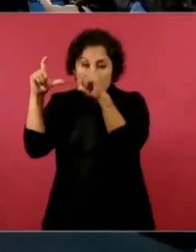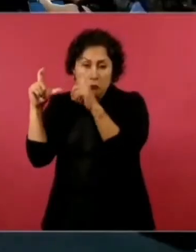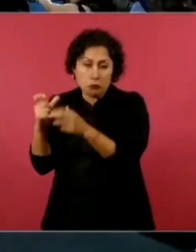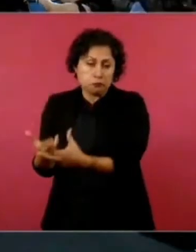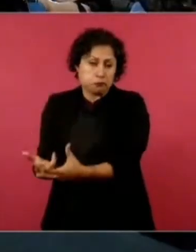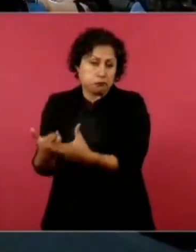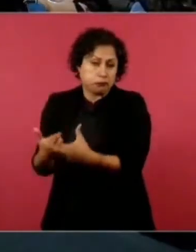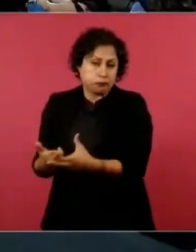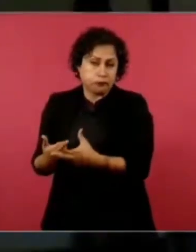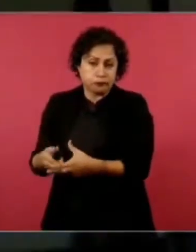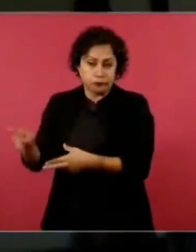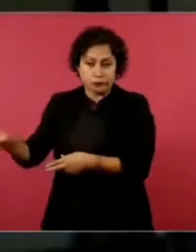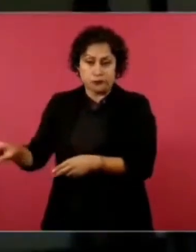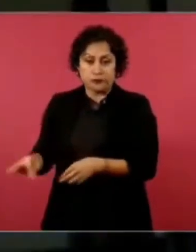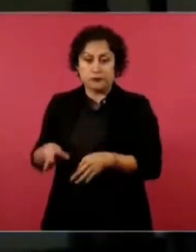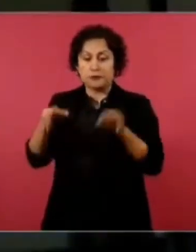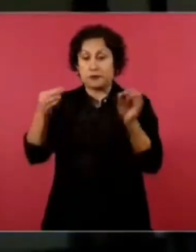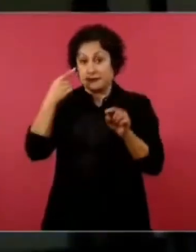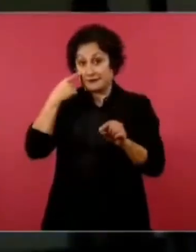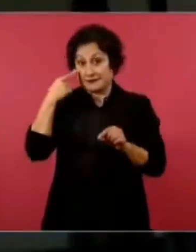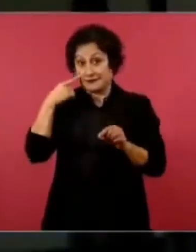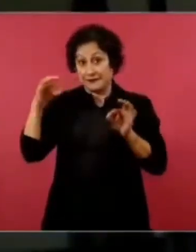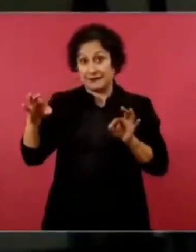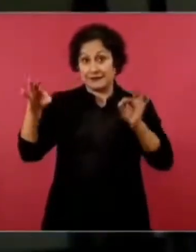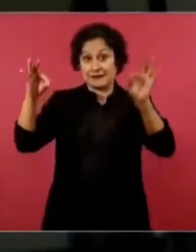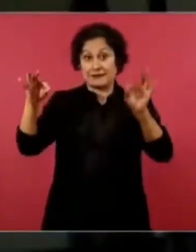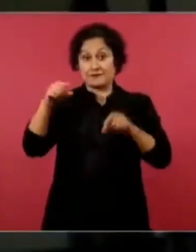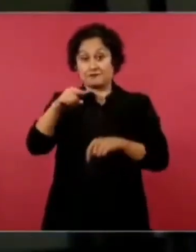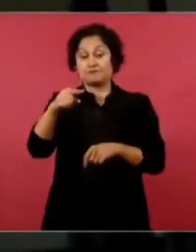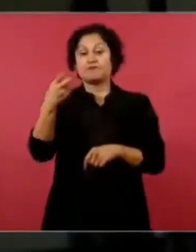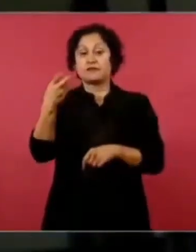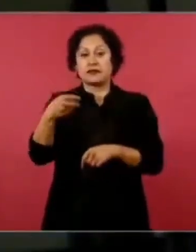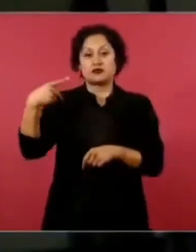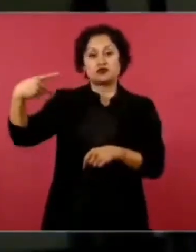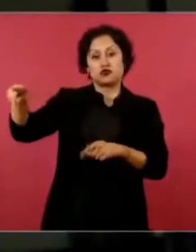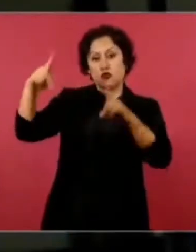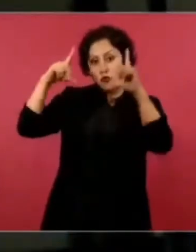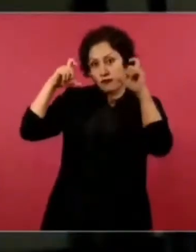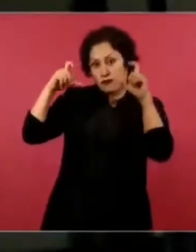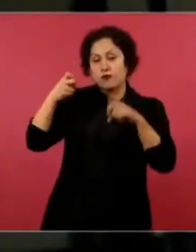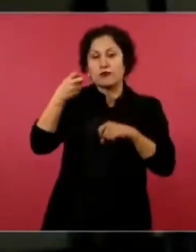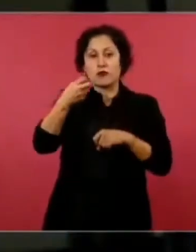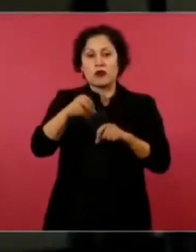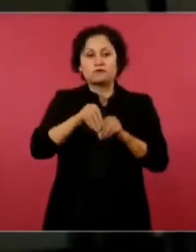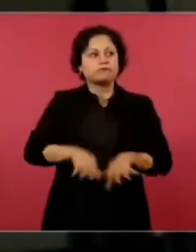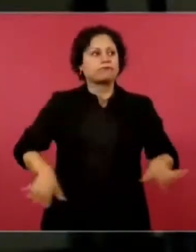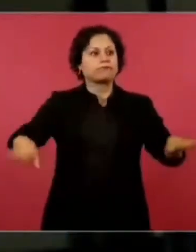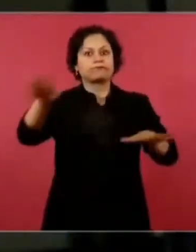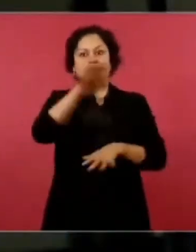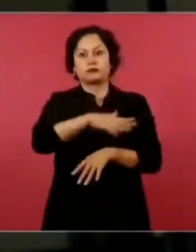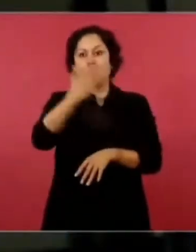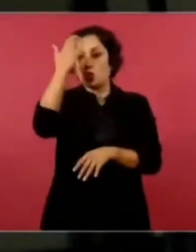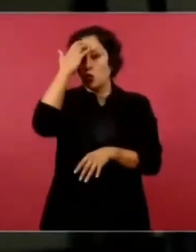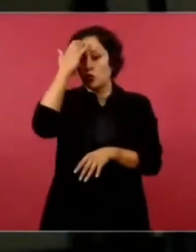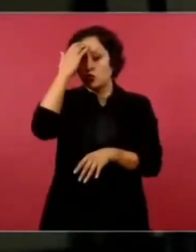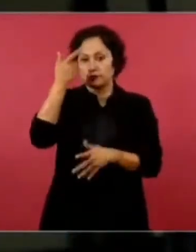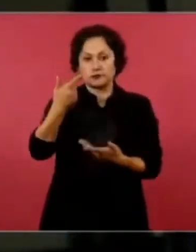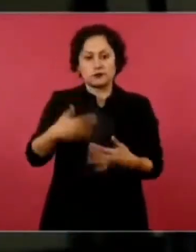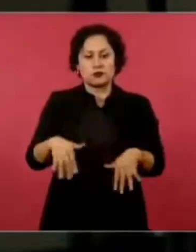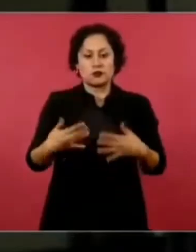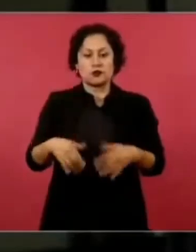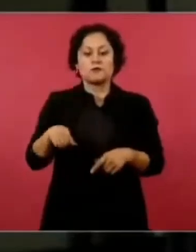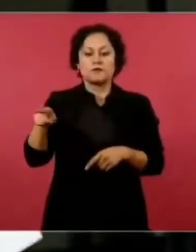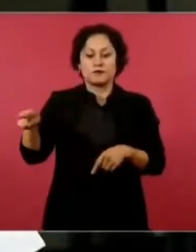fotos que él tomó, que es de las más conocidas, emblemáticas. De hecho, esta es